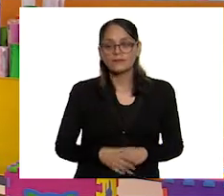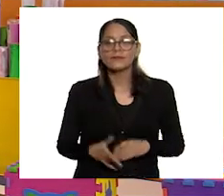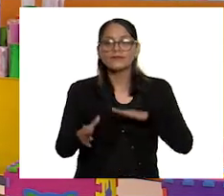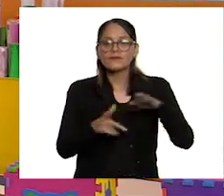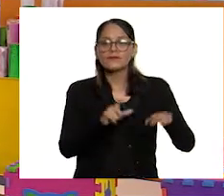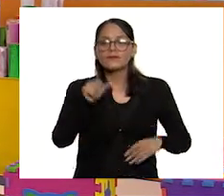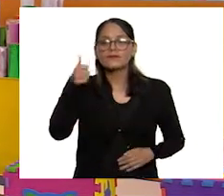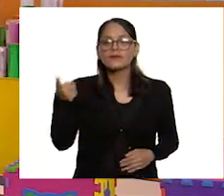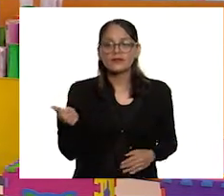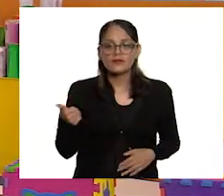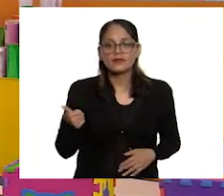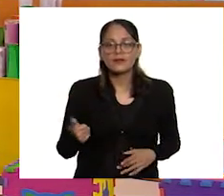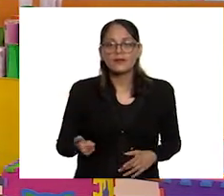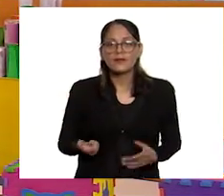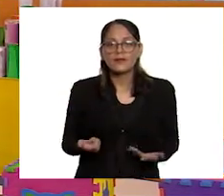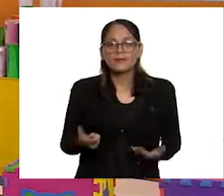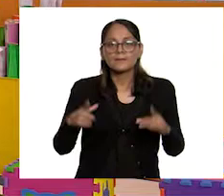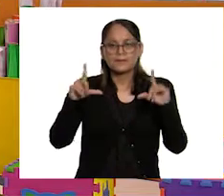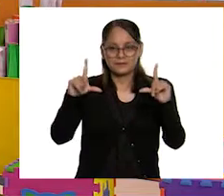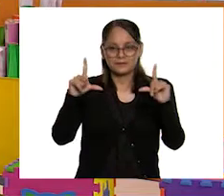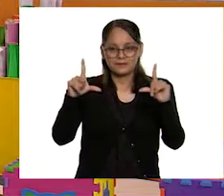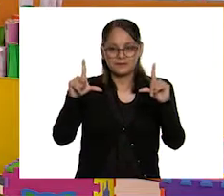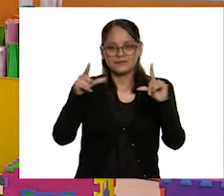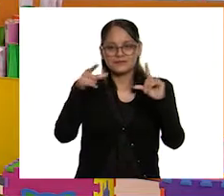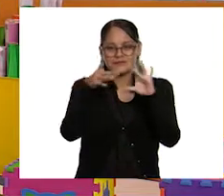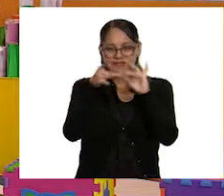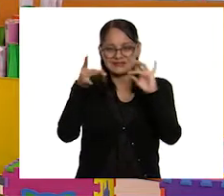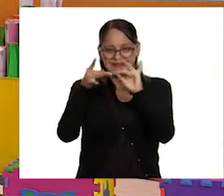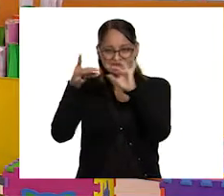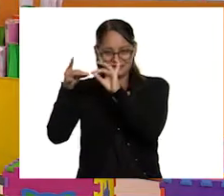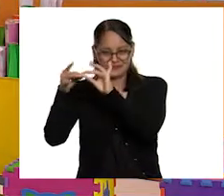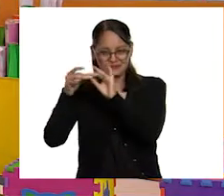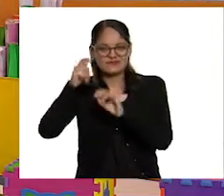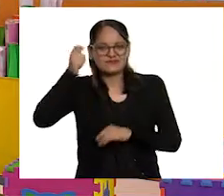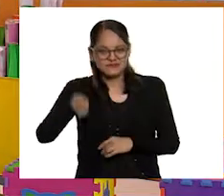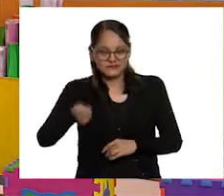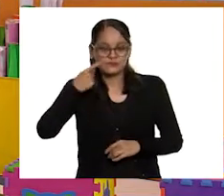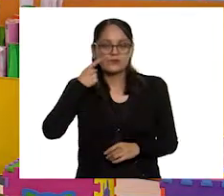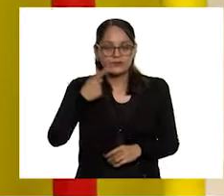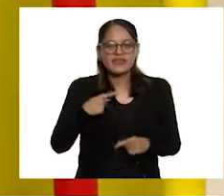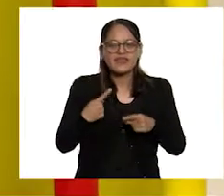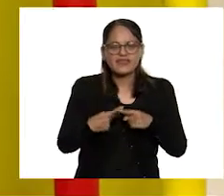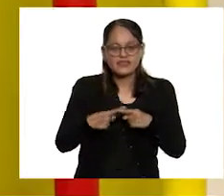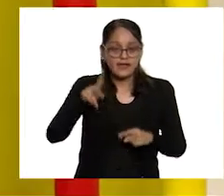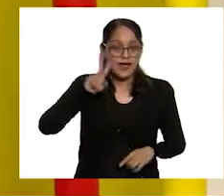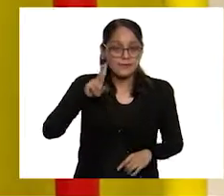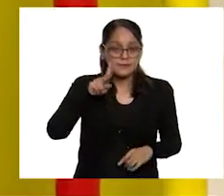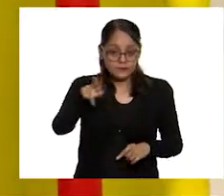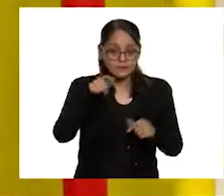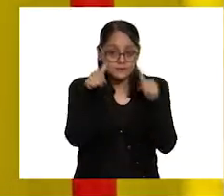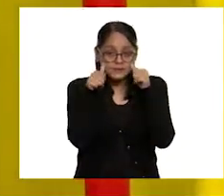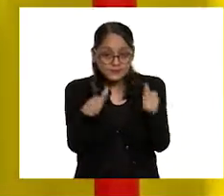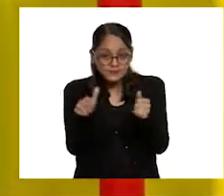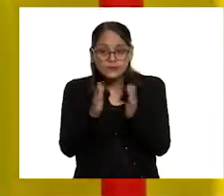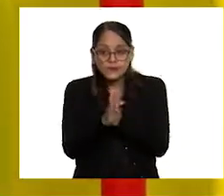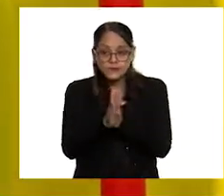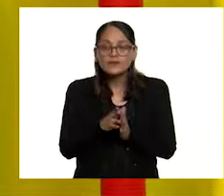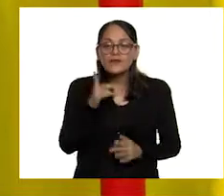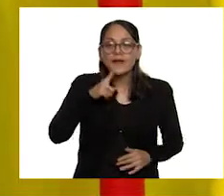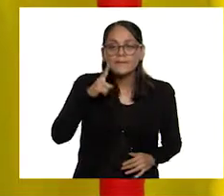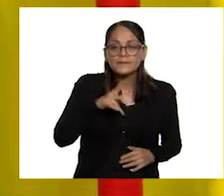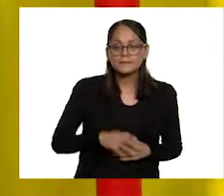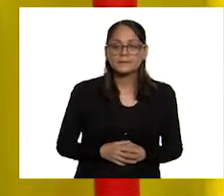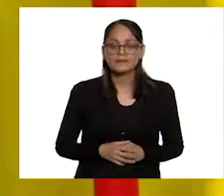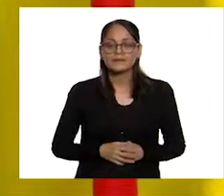la siguiente... Tarjeta. ...descripción. Perfecto, muy bien. A ver, ¿de qué se trata? Pongan mucha atención, niñas y niños. Vamos a